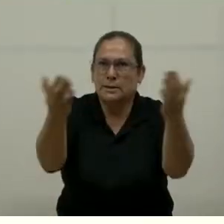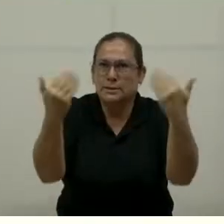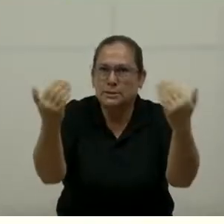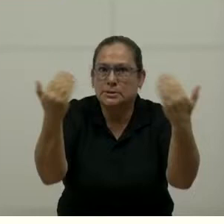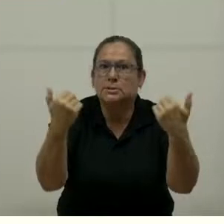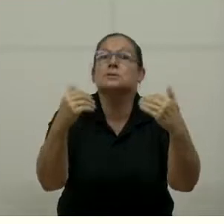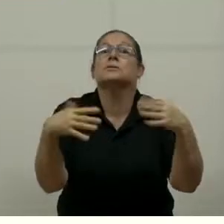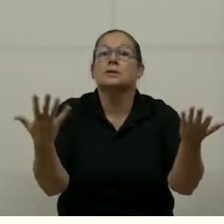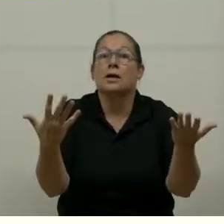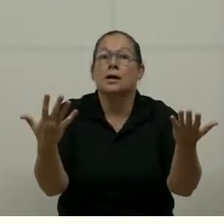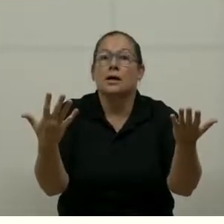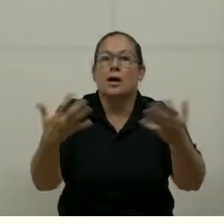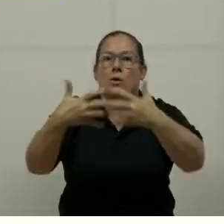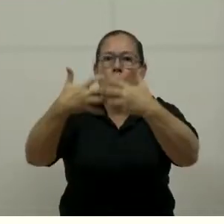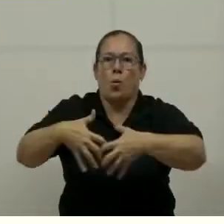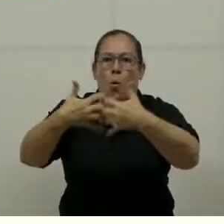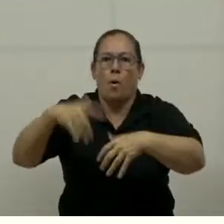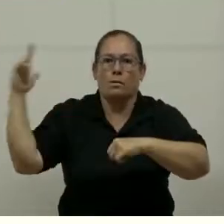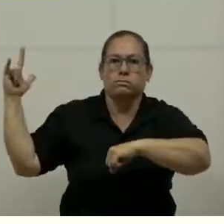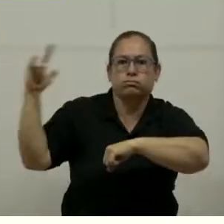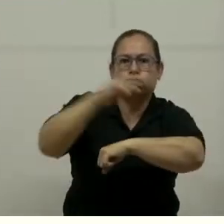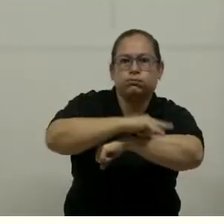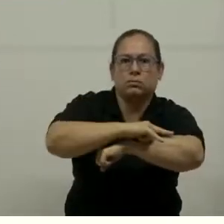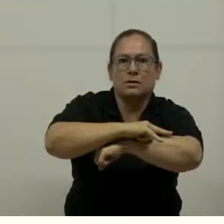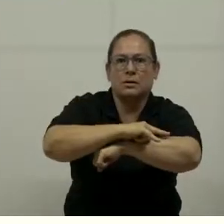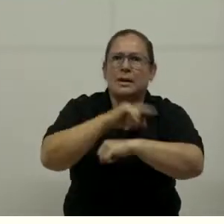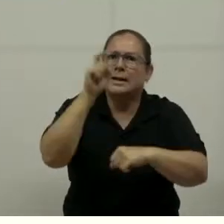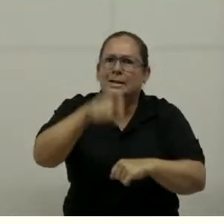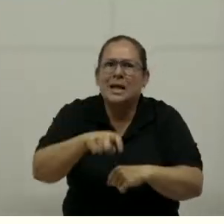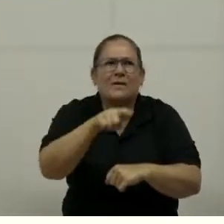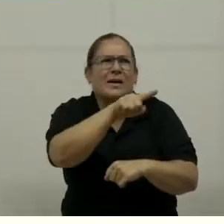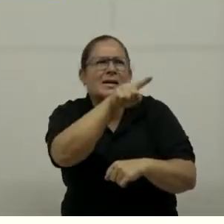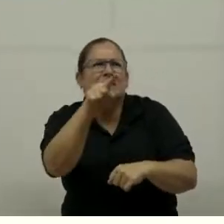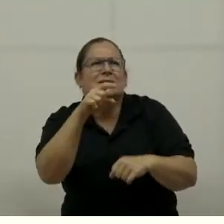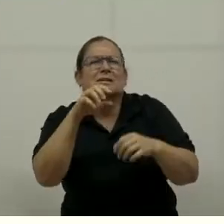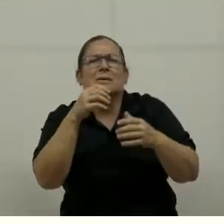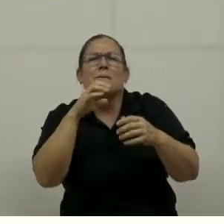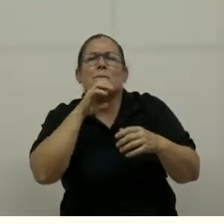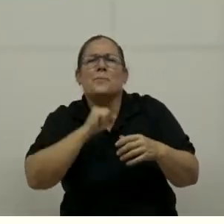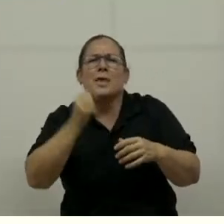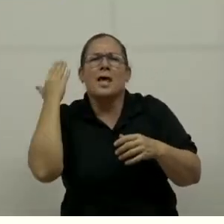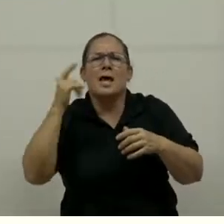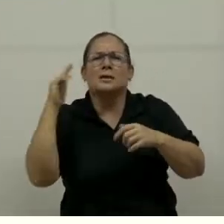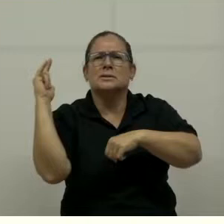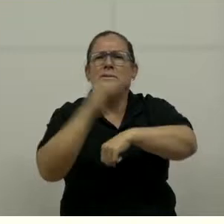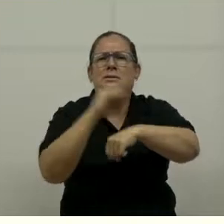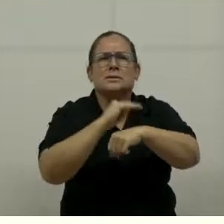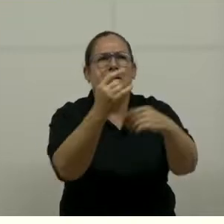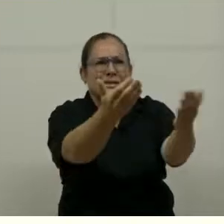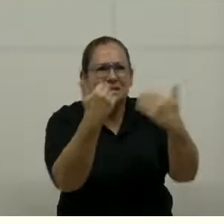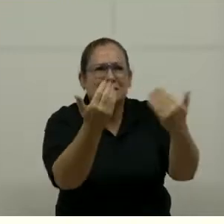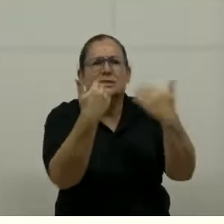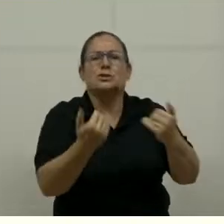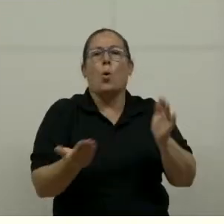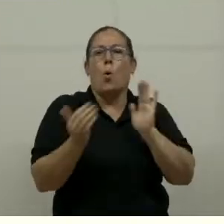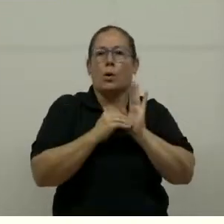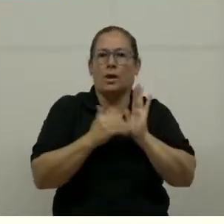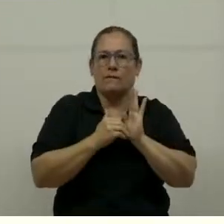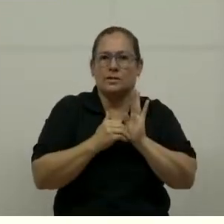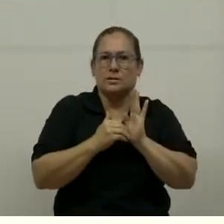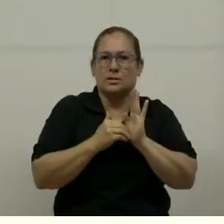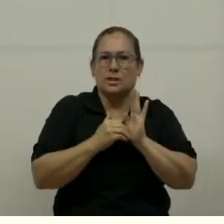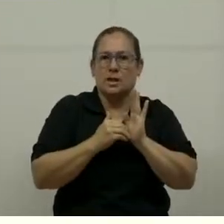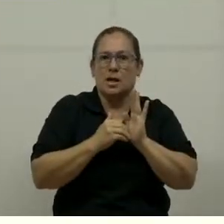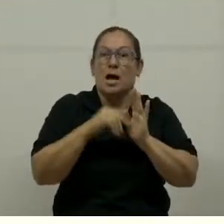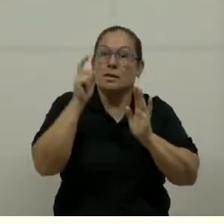solo nuevas líneas aéreas. Hay que recuperar los vuelos que teníamos, que eran muchos. Bueno, tenemos que recuperarlos. Y no solo recuperarlos,